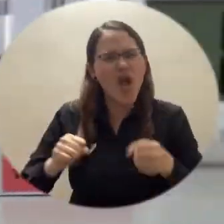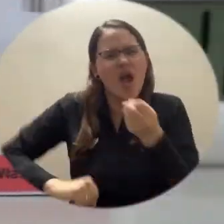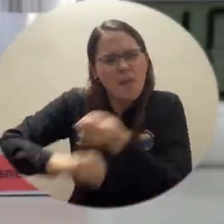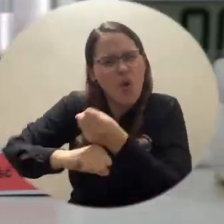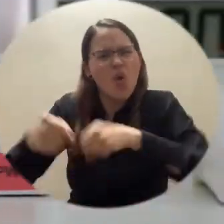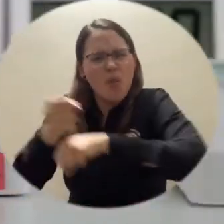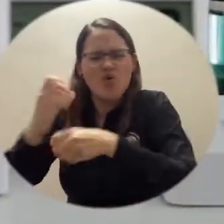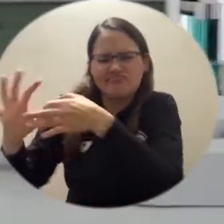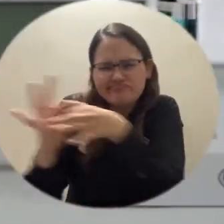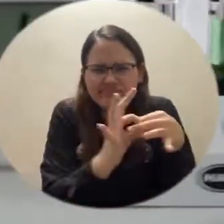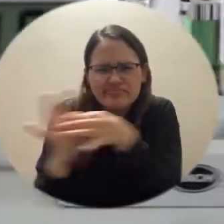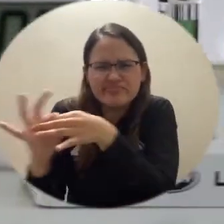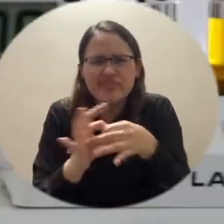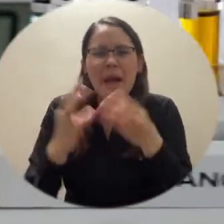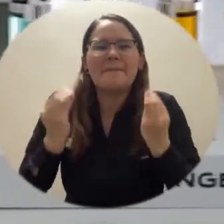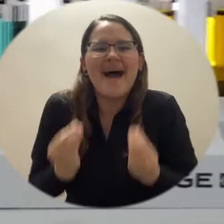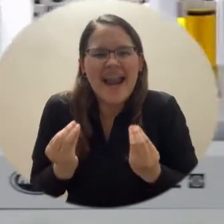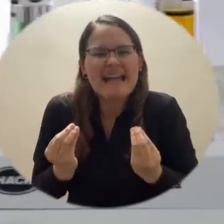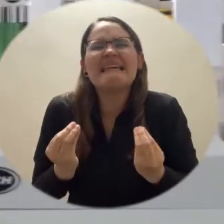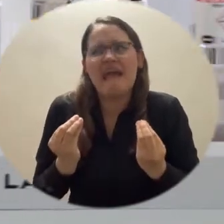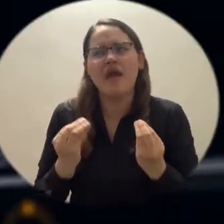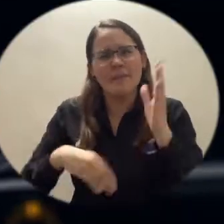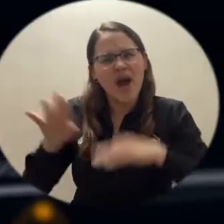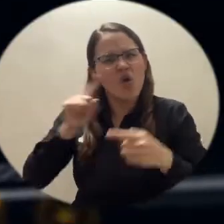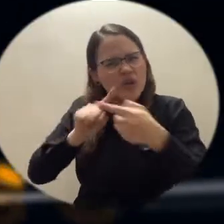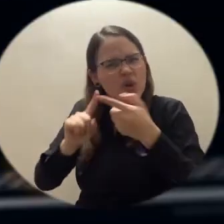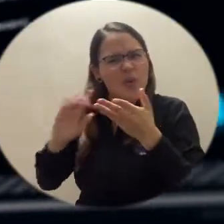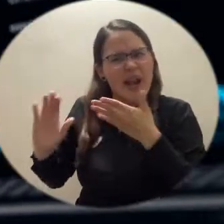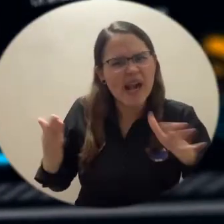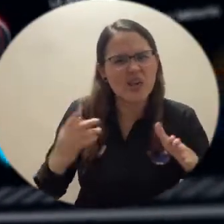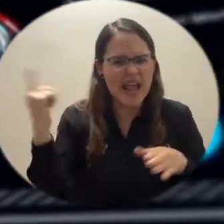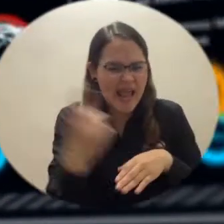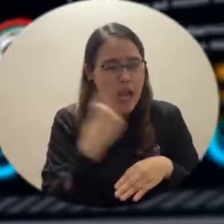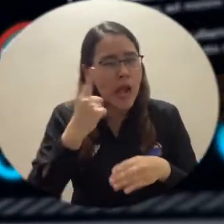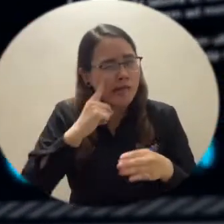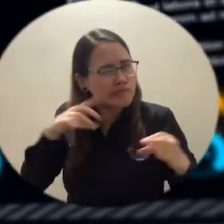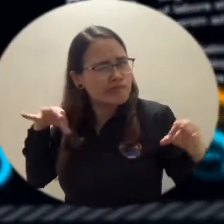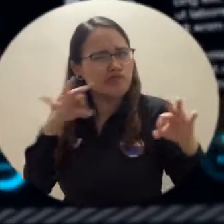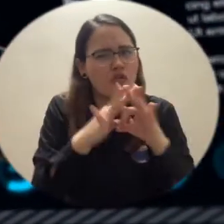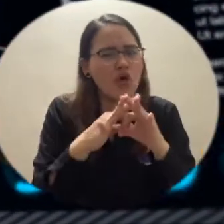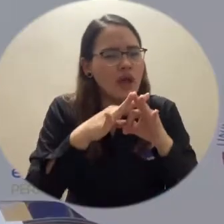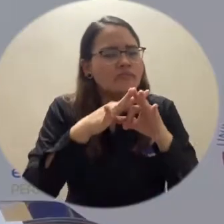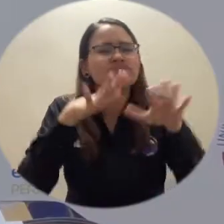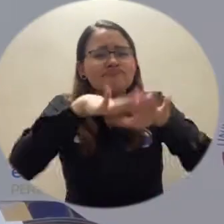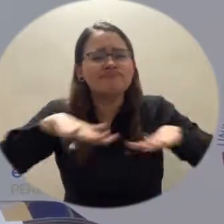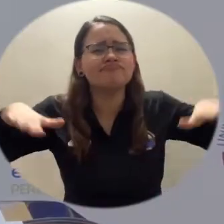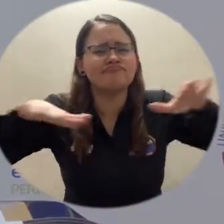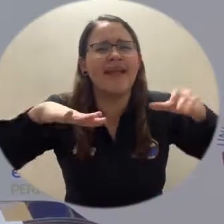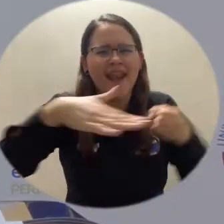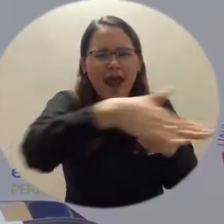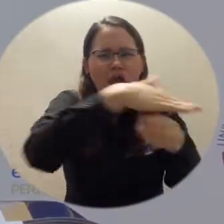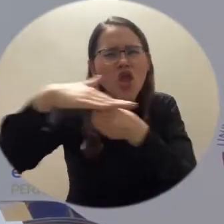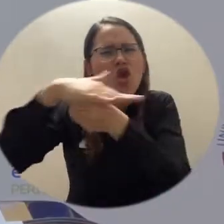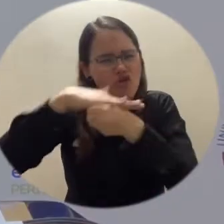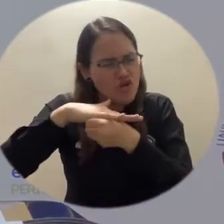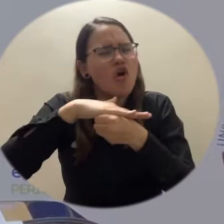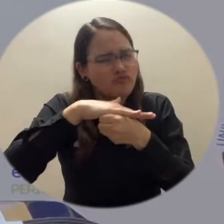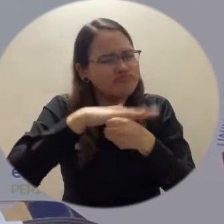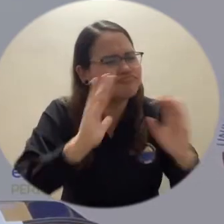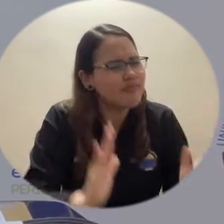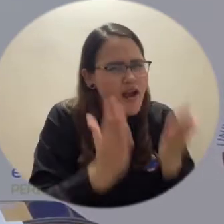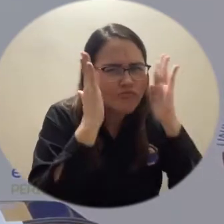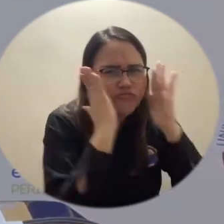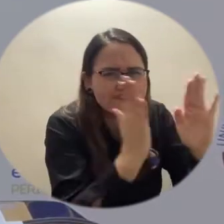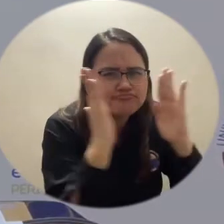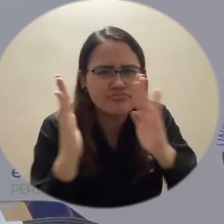para ayudar al fortalecimiento del Estado colombiano desde un enfoque regional. Yo creo que las universidades tenemos que actuar como insabra, como